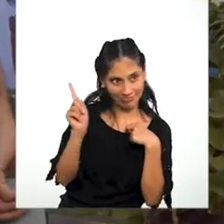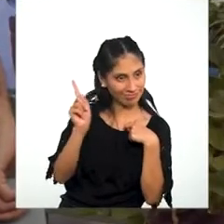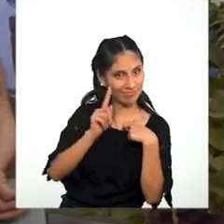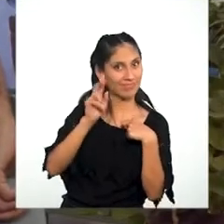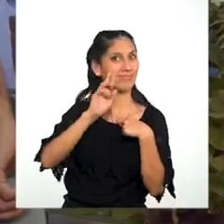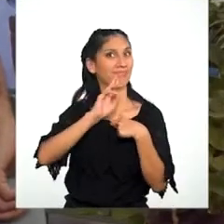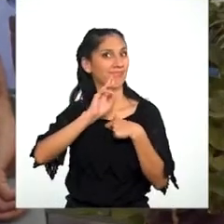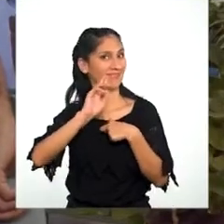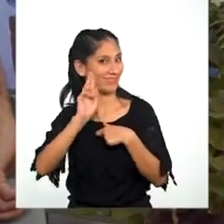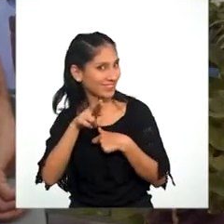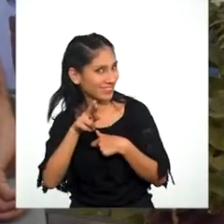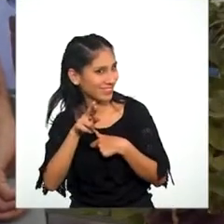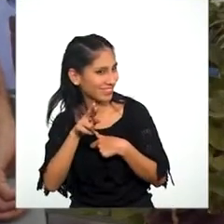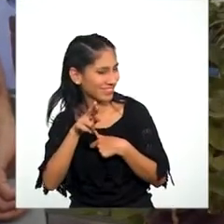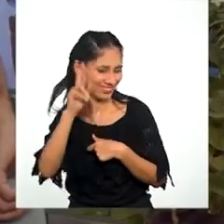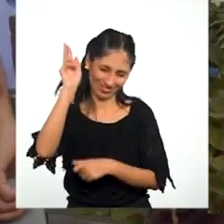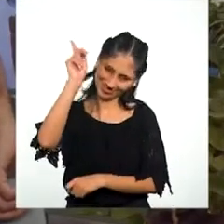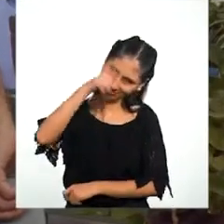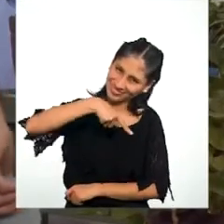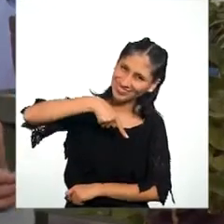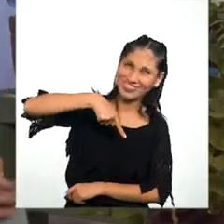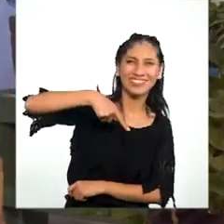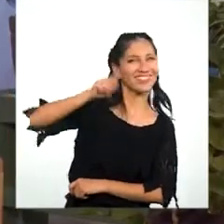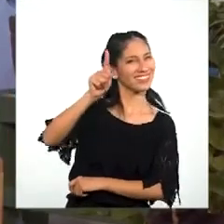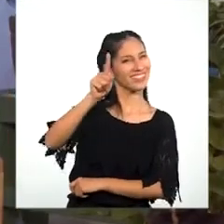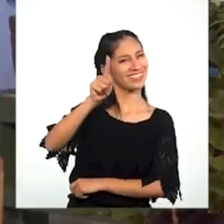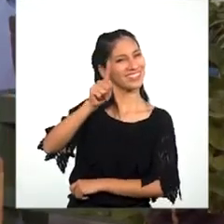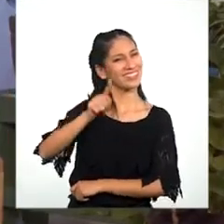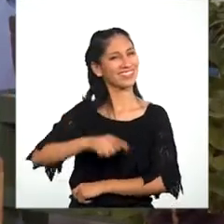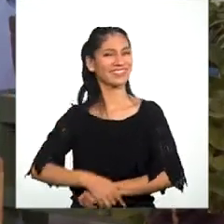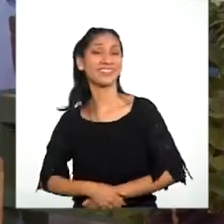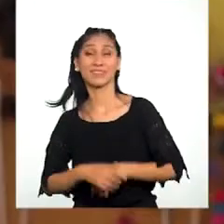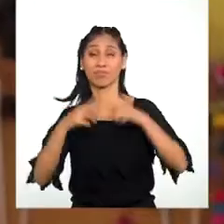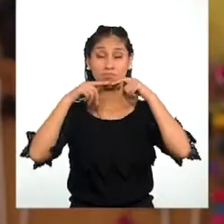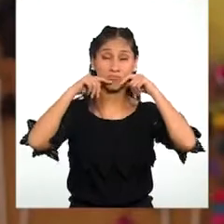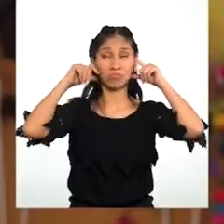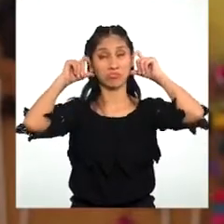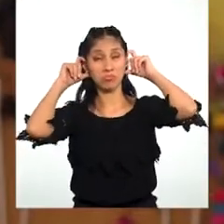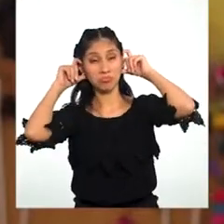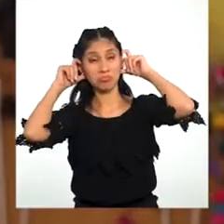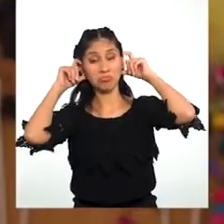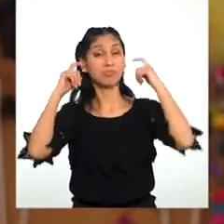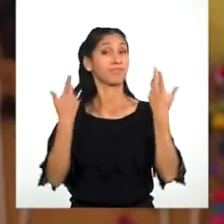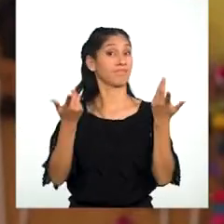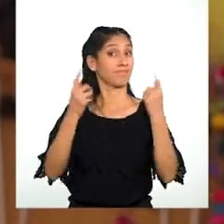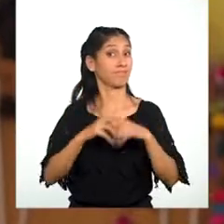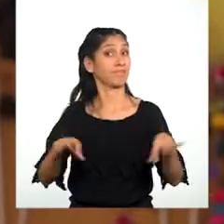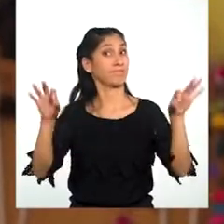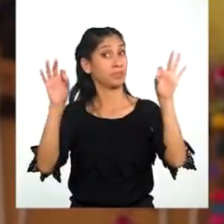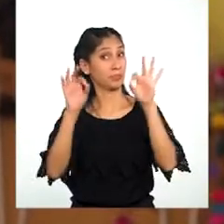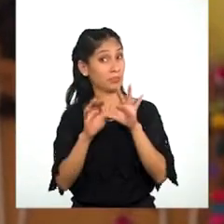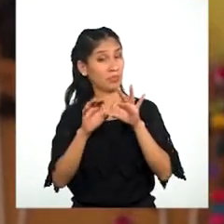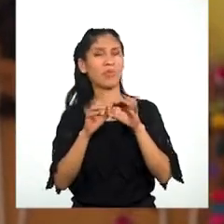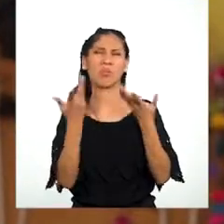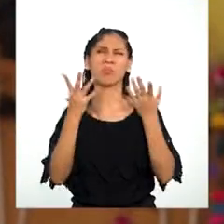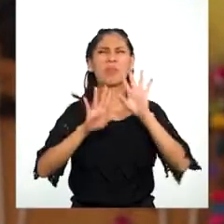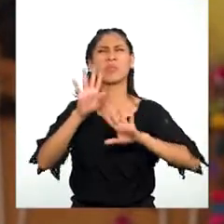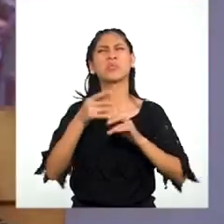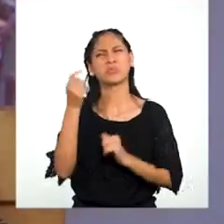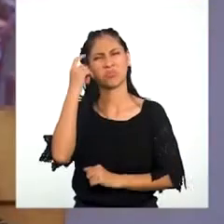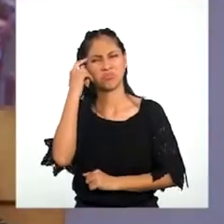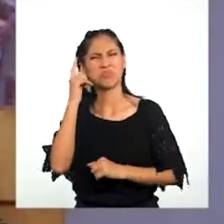¡Respuesta ¡Correcta! Efectivamente Tener la mascarilla En la barbilla